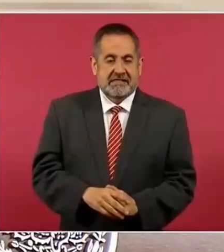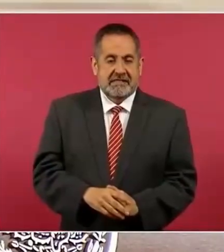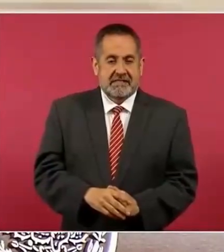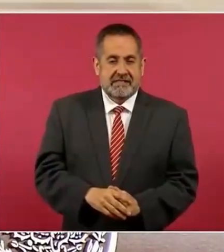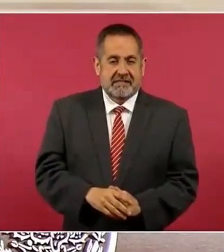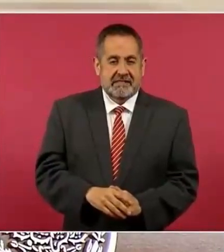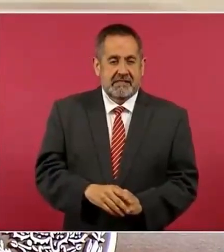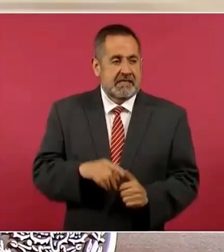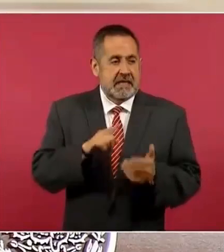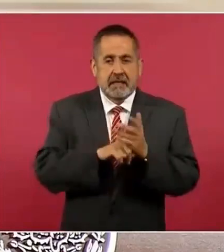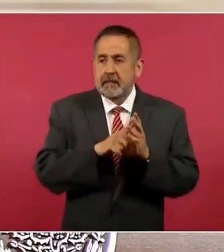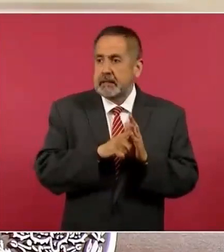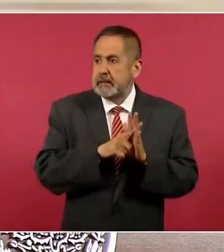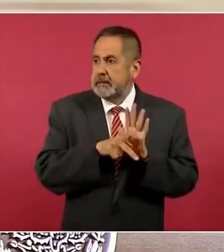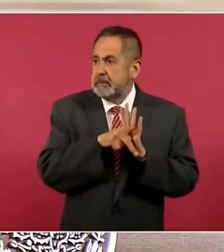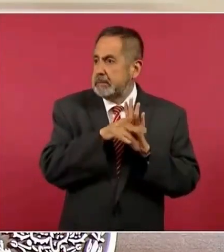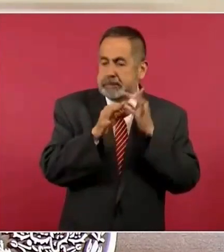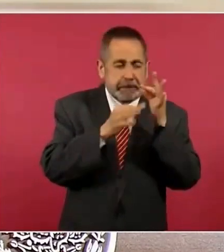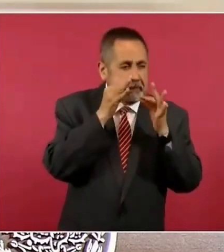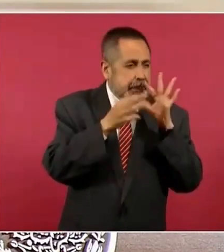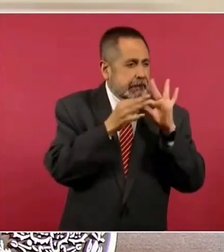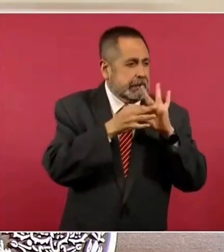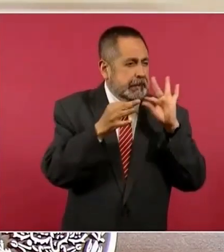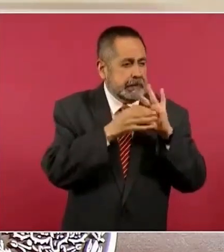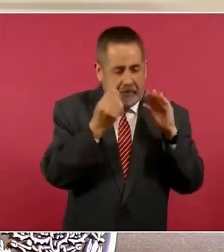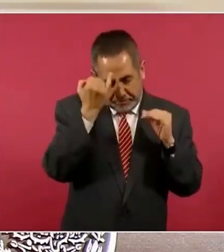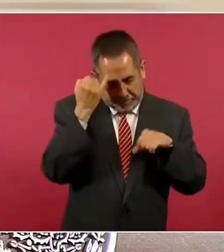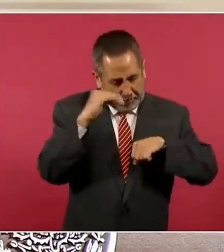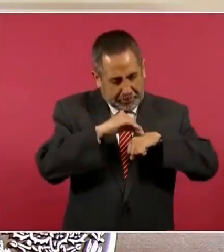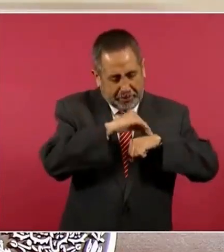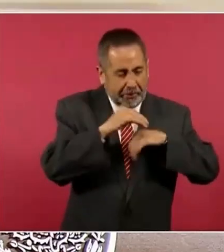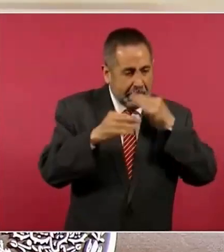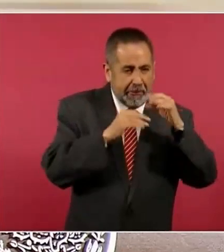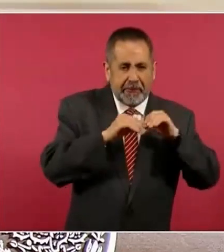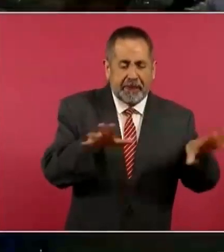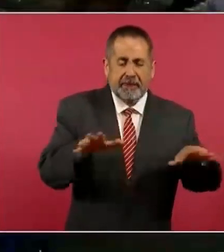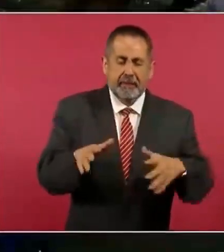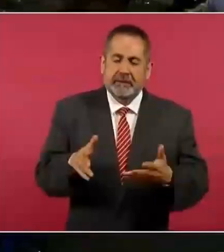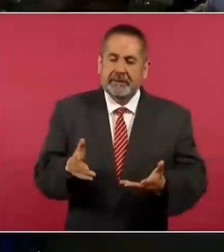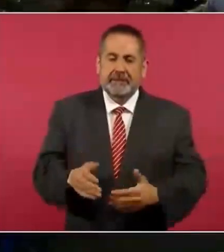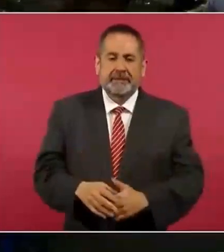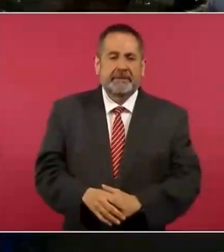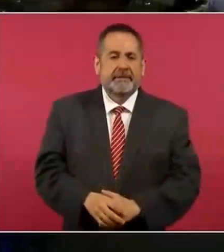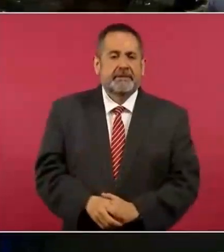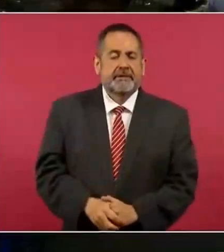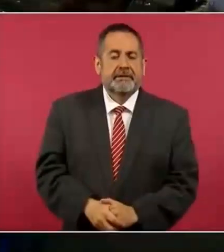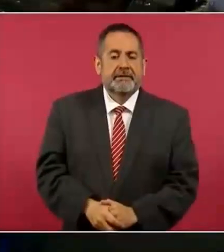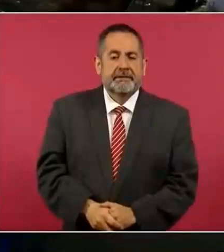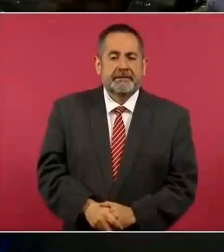el Poder Mediático. ¿Se venía a poner la vuelta en este caso de la ministra?